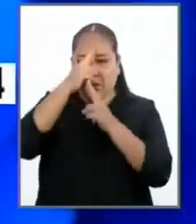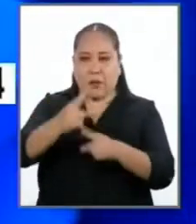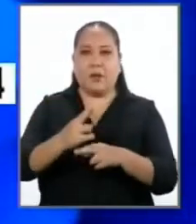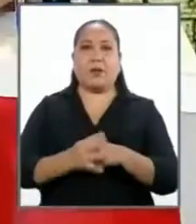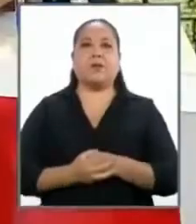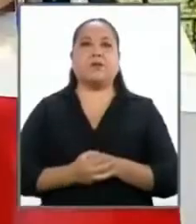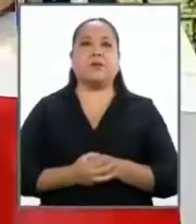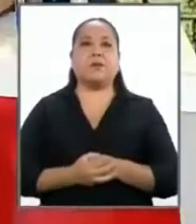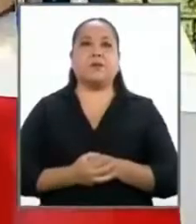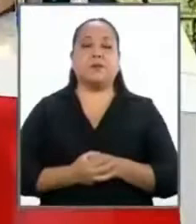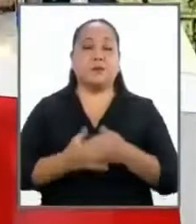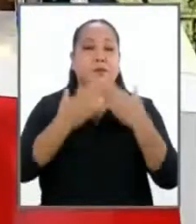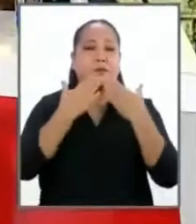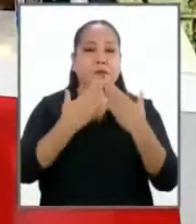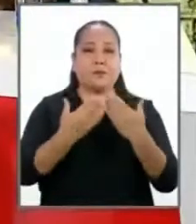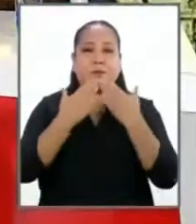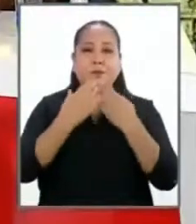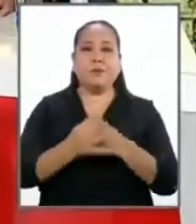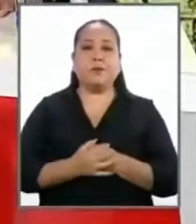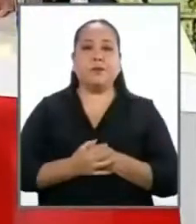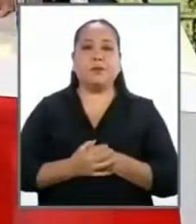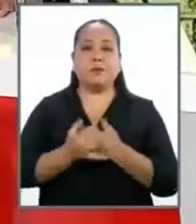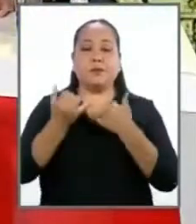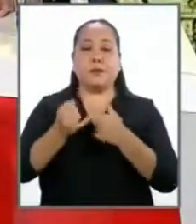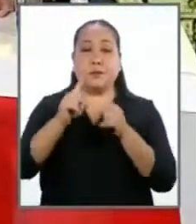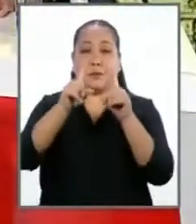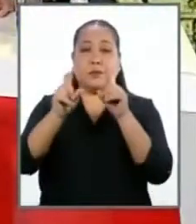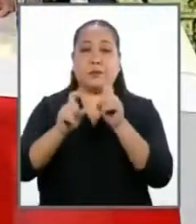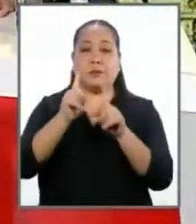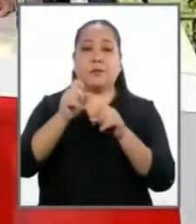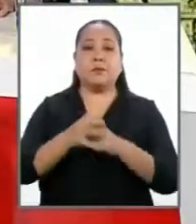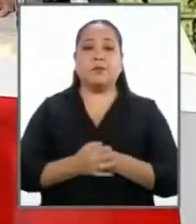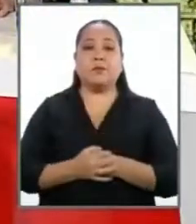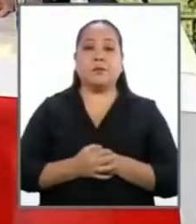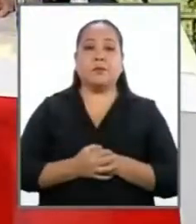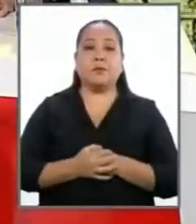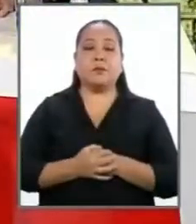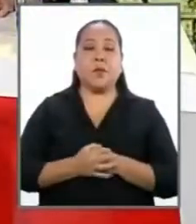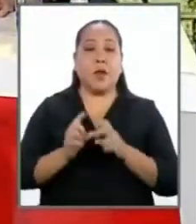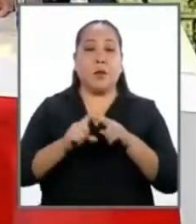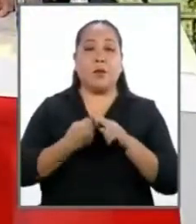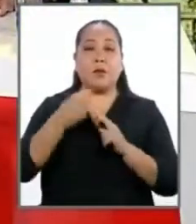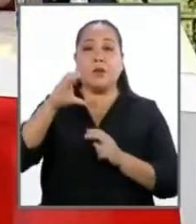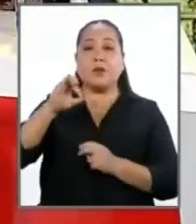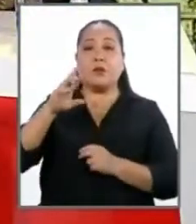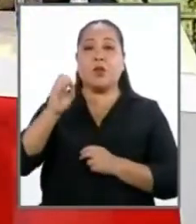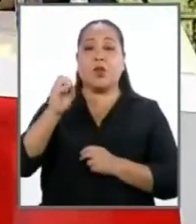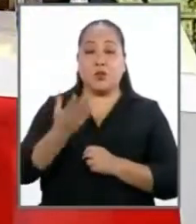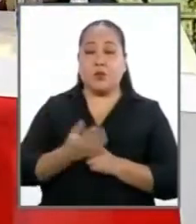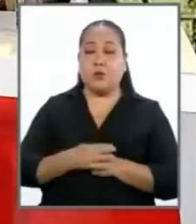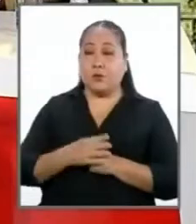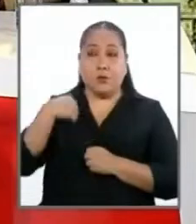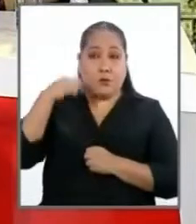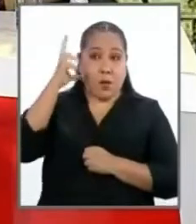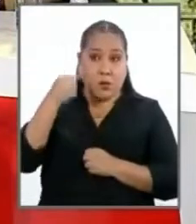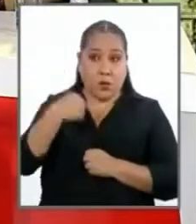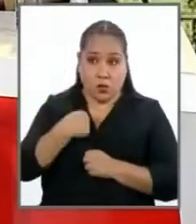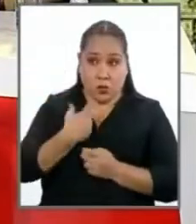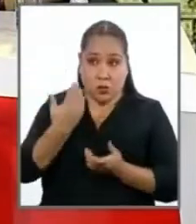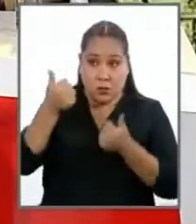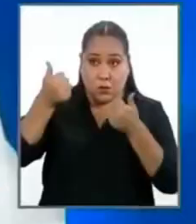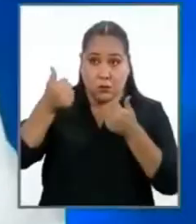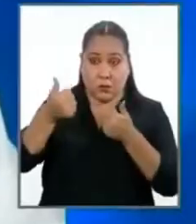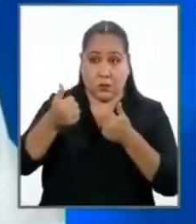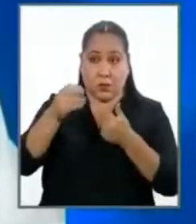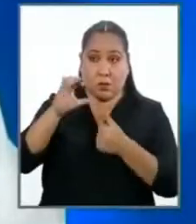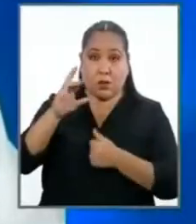Muy bien. Muchísimas gracias. Vamos con la pregunta de los moderadores. Empezamos con el señor Ciro Galvez. ¿Me escucha bien, señor Galvez?